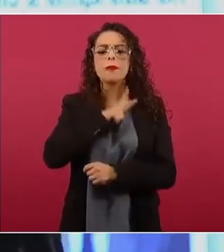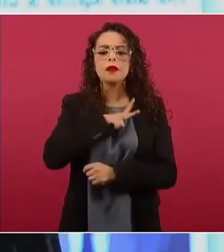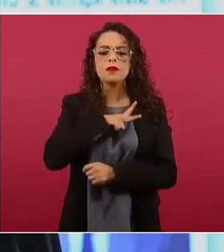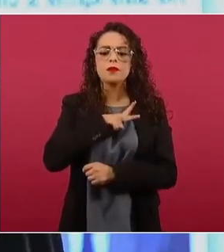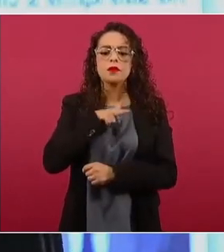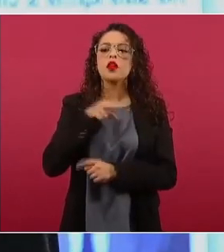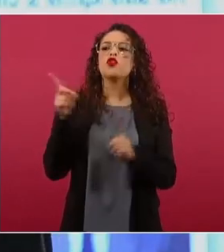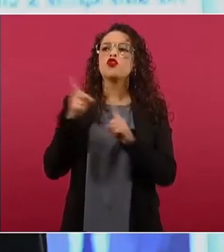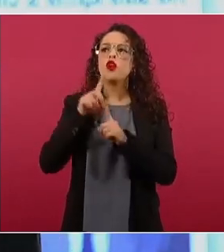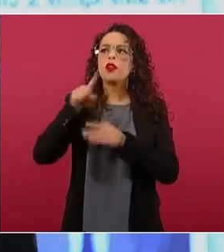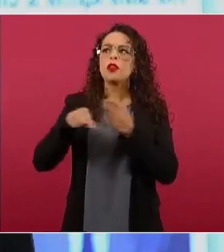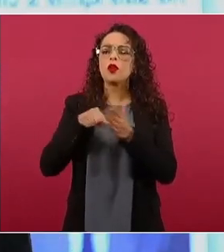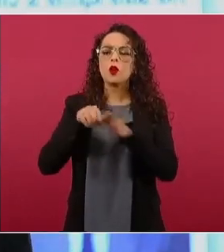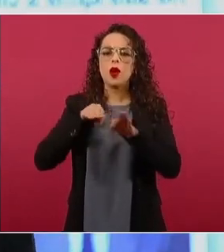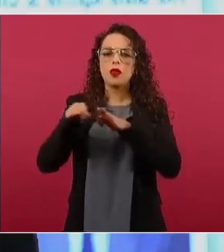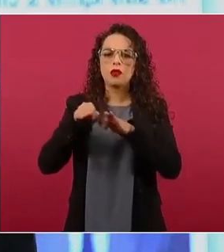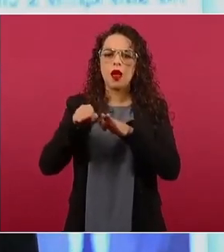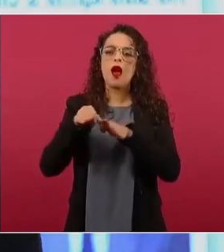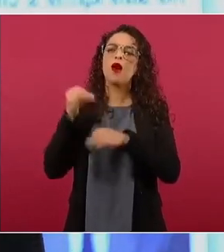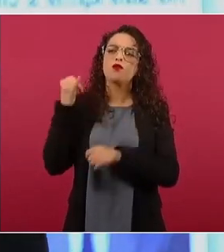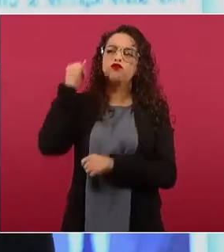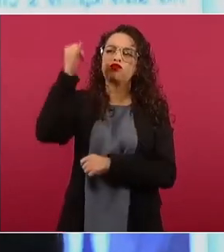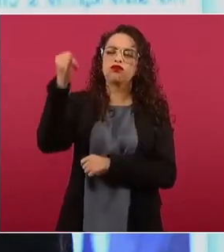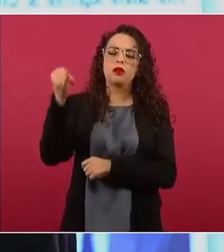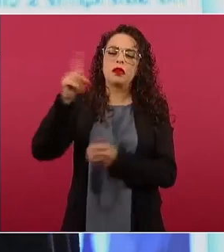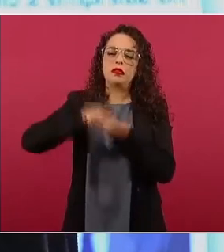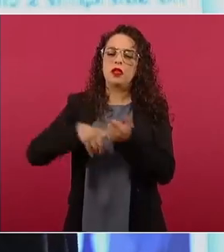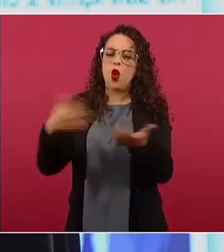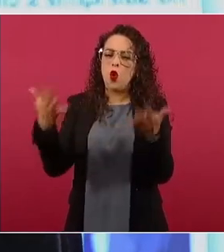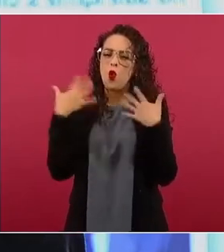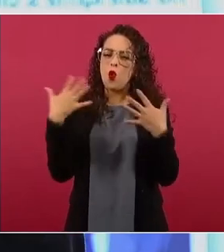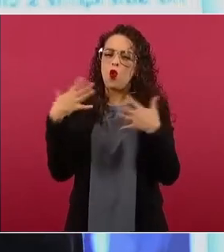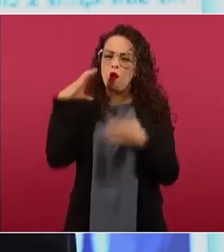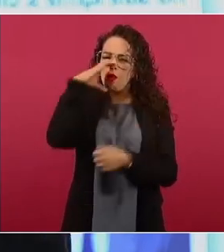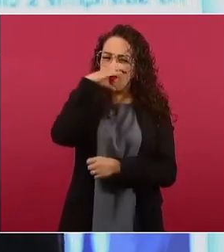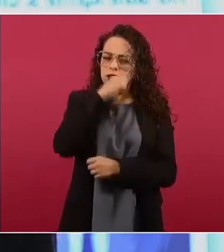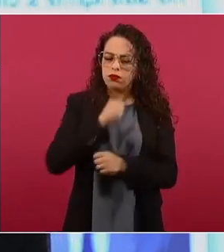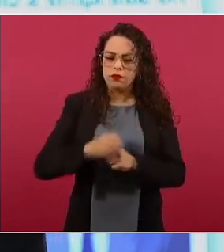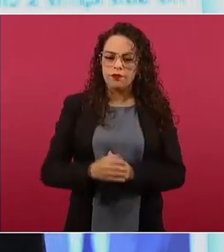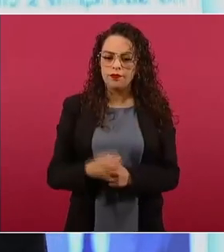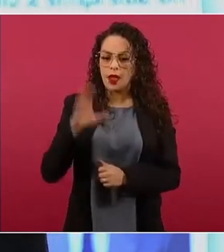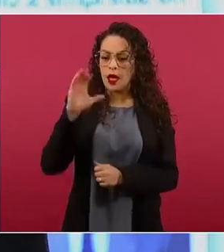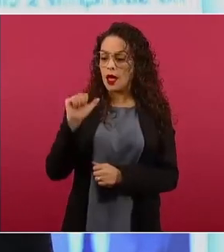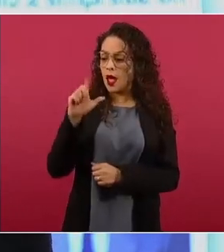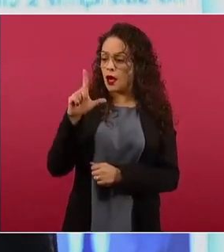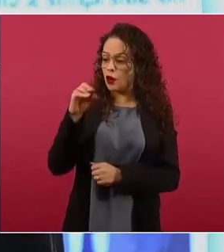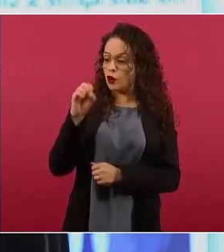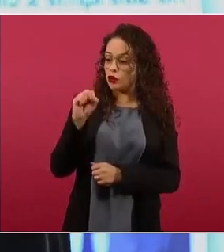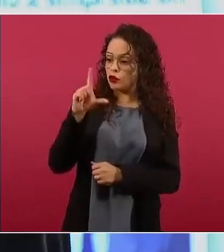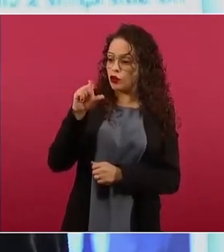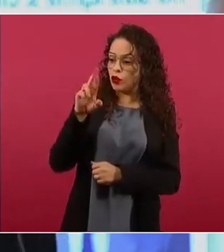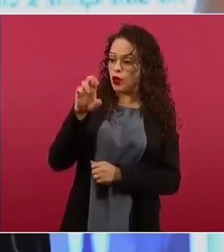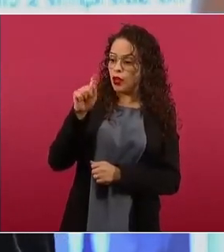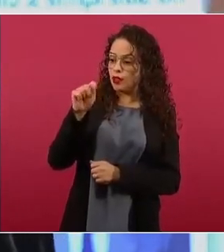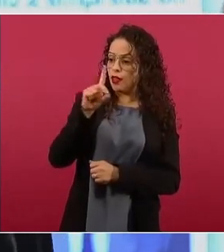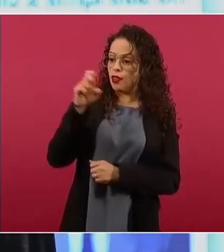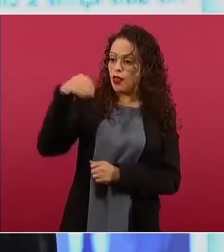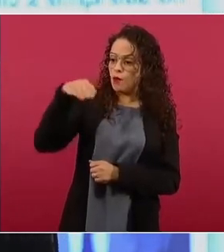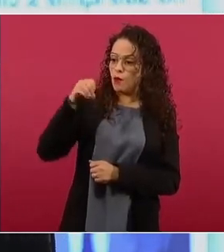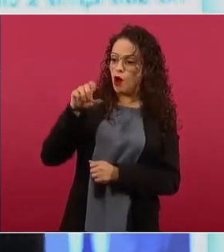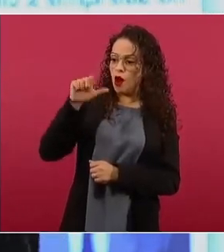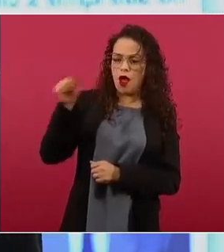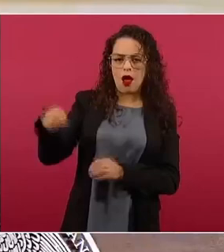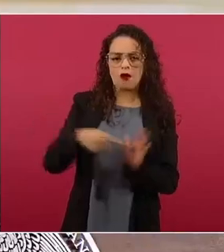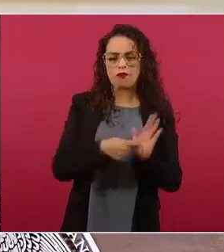calor. En la plataforma Latinus, Carlos Loret de Mola presentó un reportaje. Sí, uno de esos que